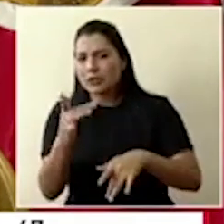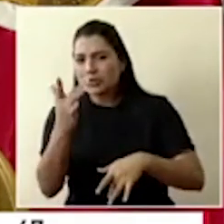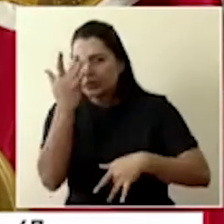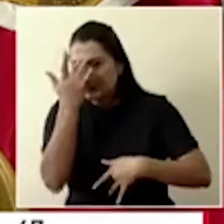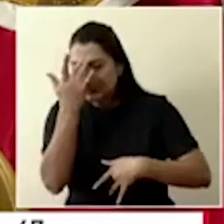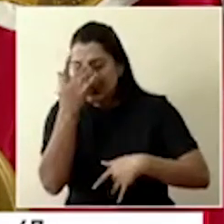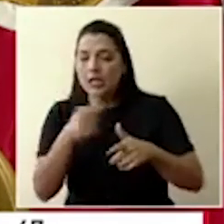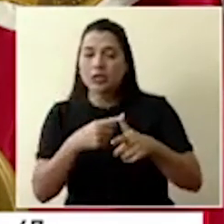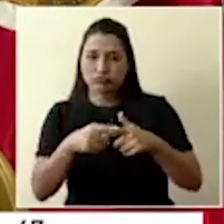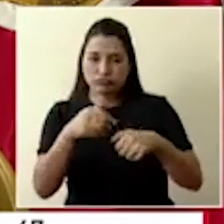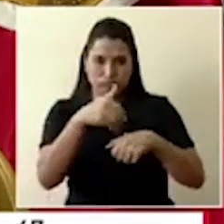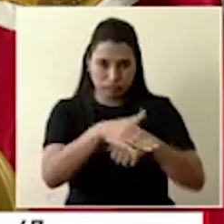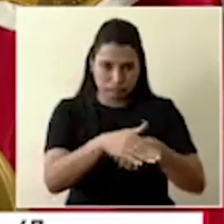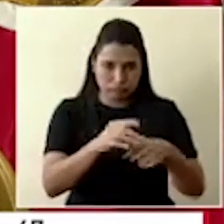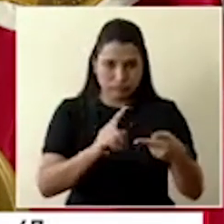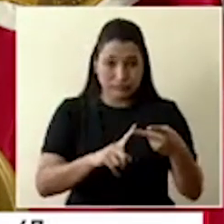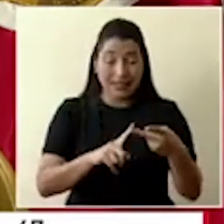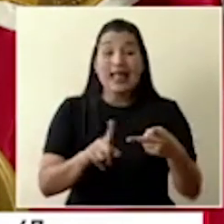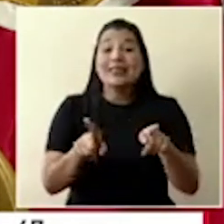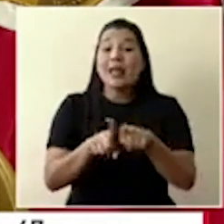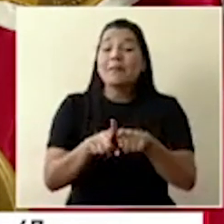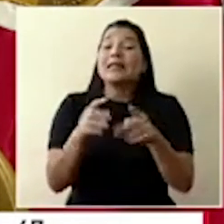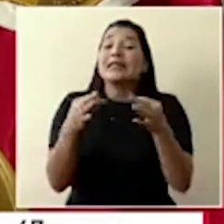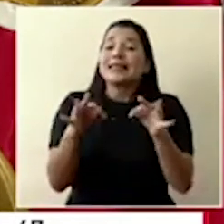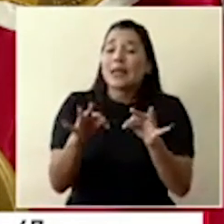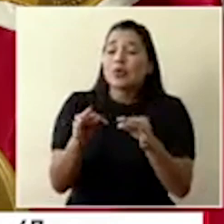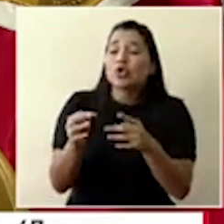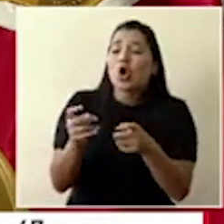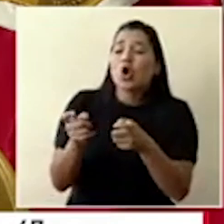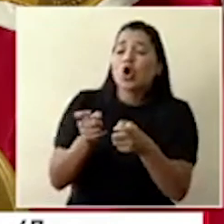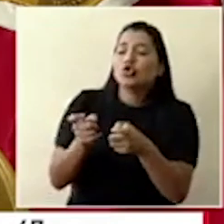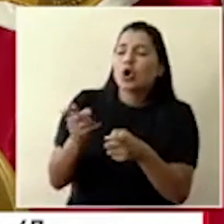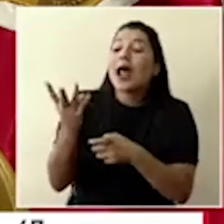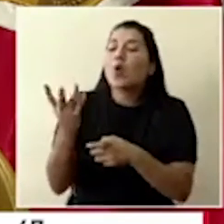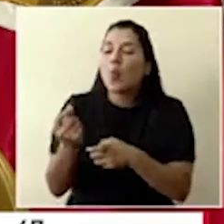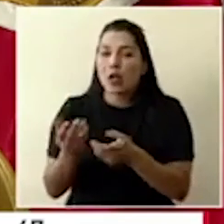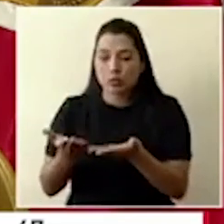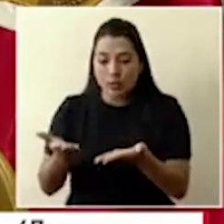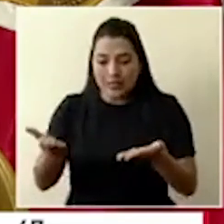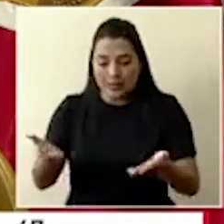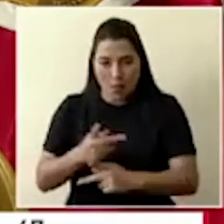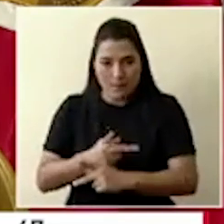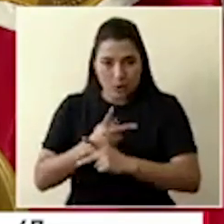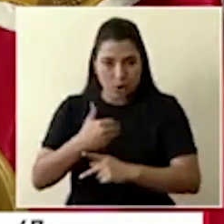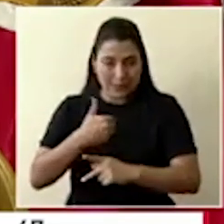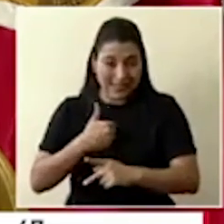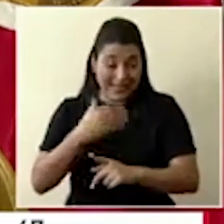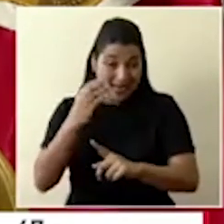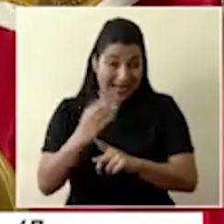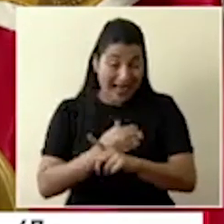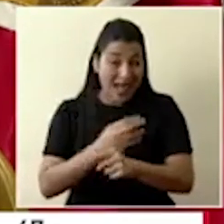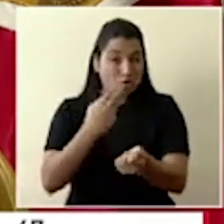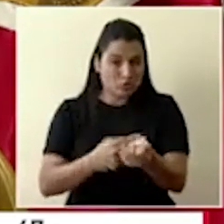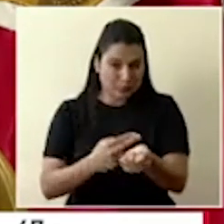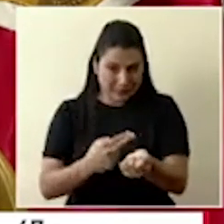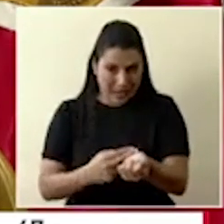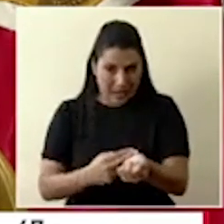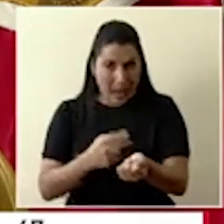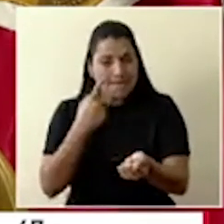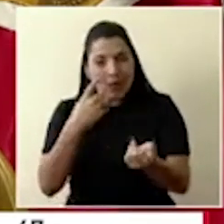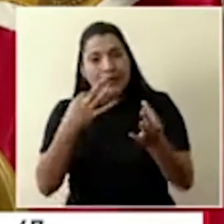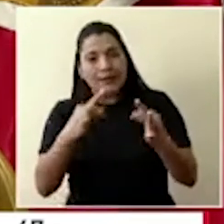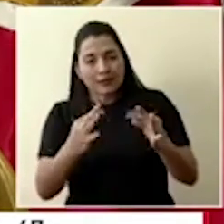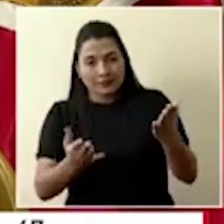niveles de inventarios que hay en los diferentes hospitales para asignar y reforzar el inventario que existe en cada